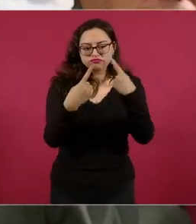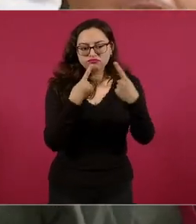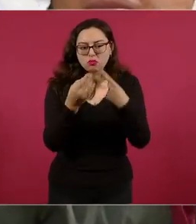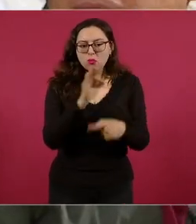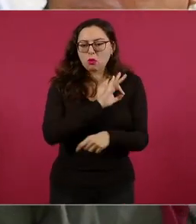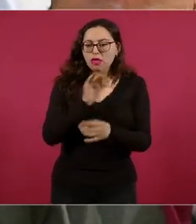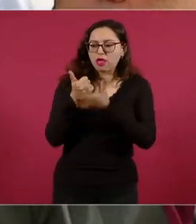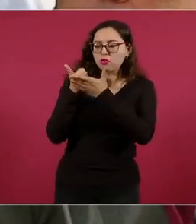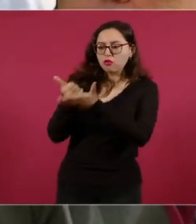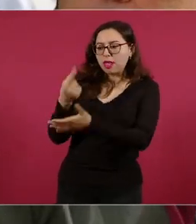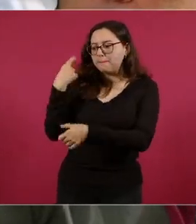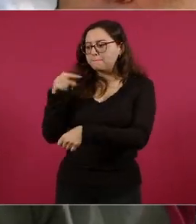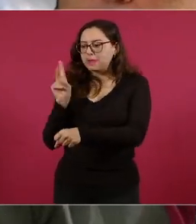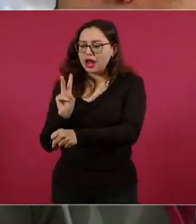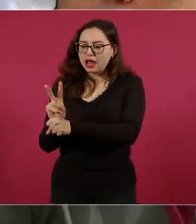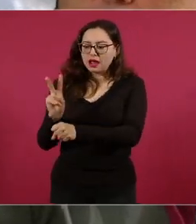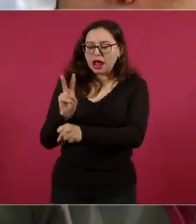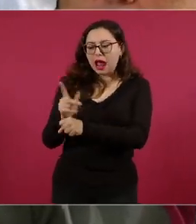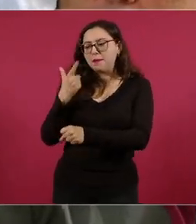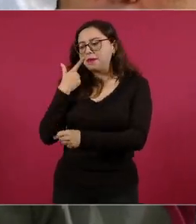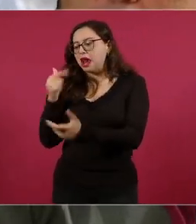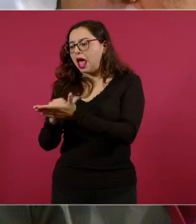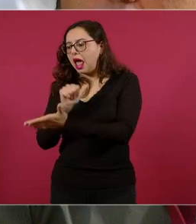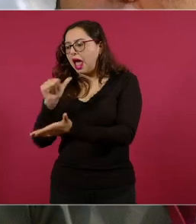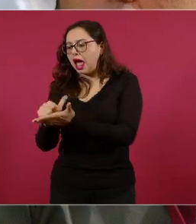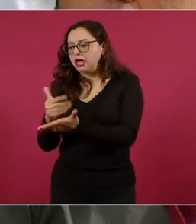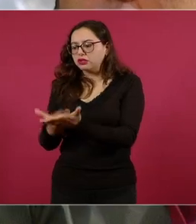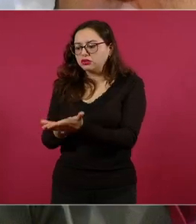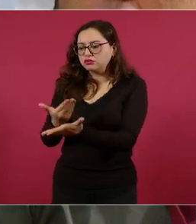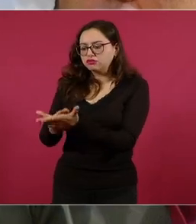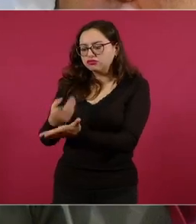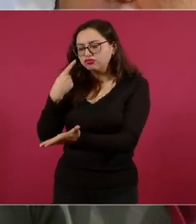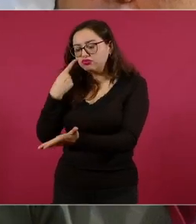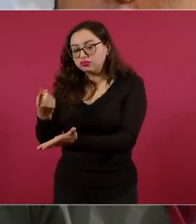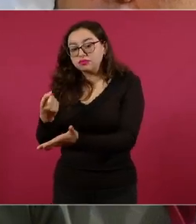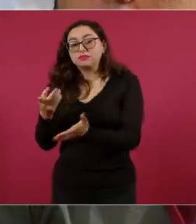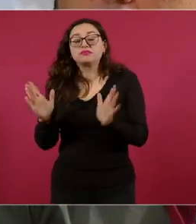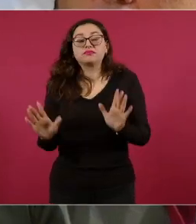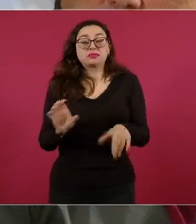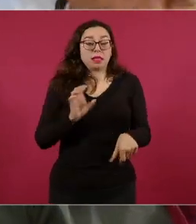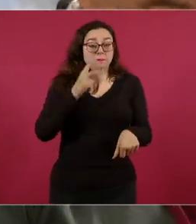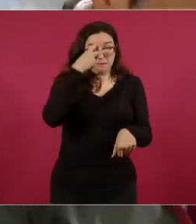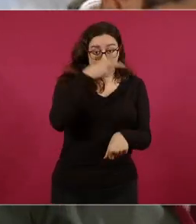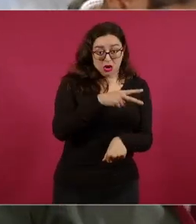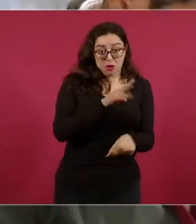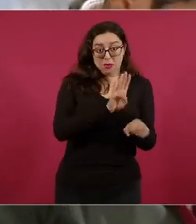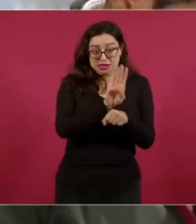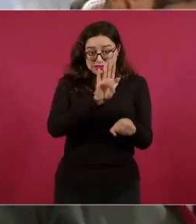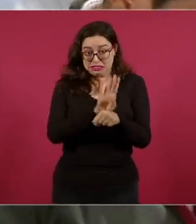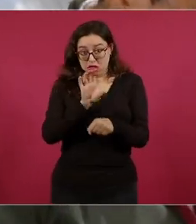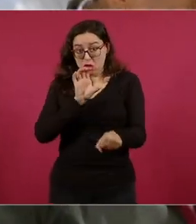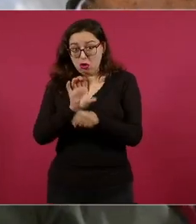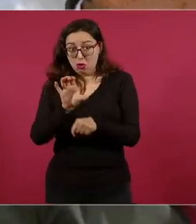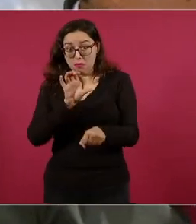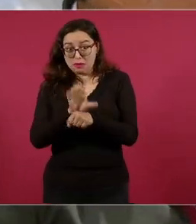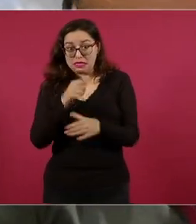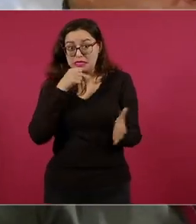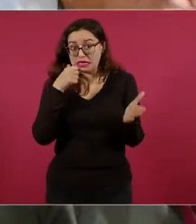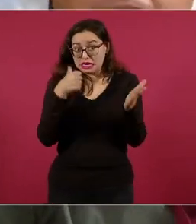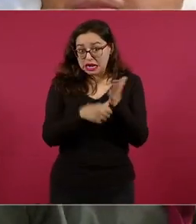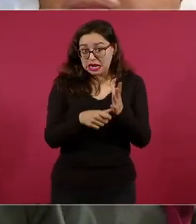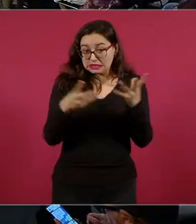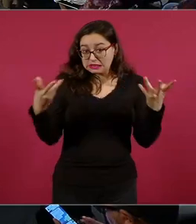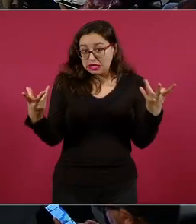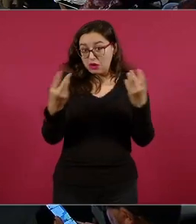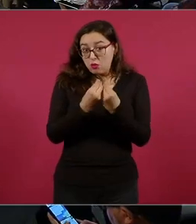menciona que México, Brasil y Colombia van a suscribir una carta conjunta con este posicionamiento, dado que tanto Lula como